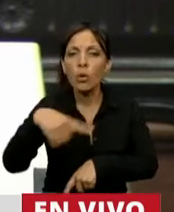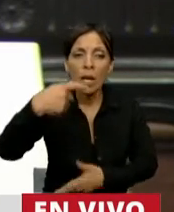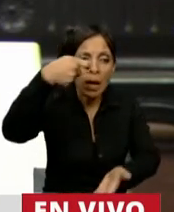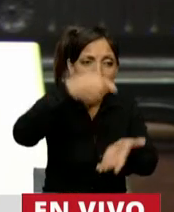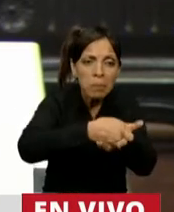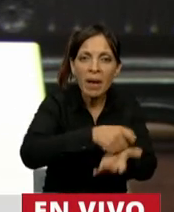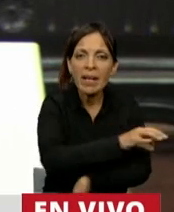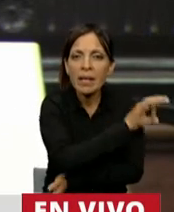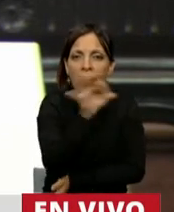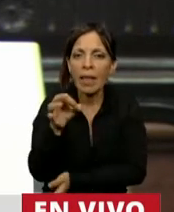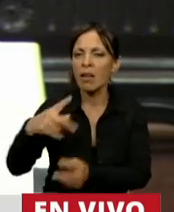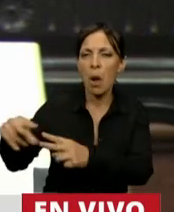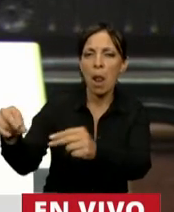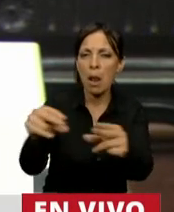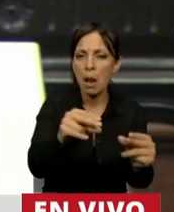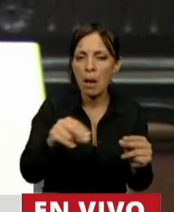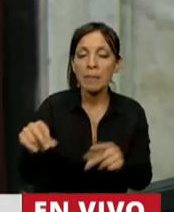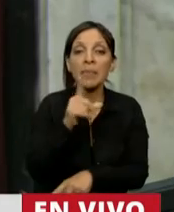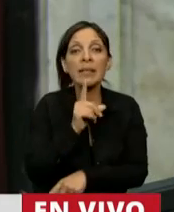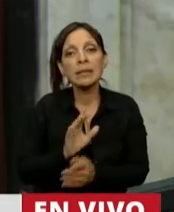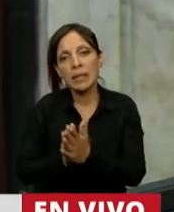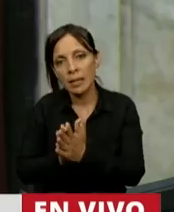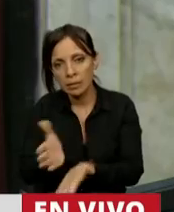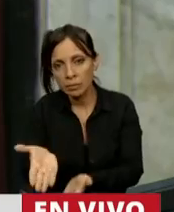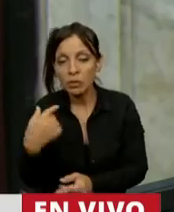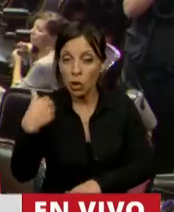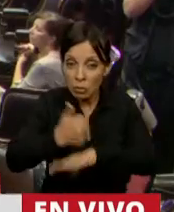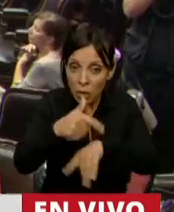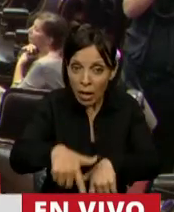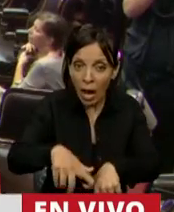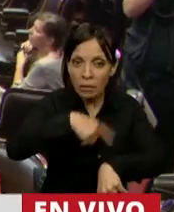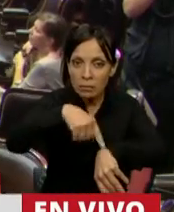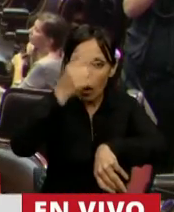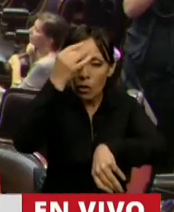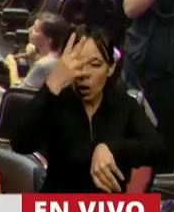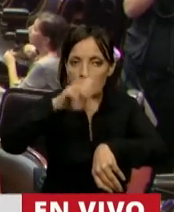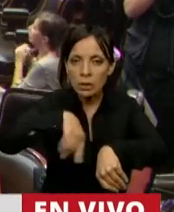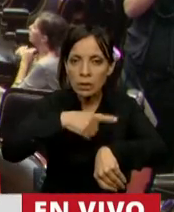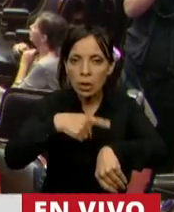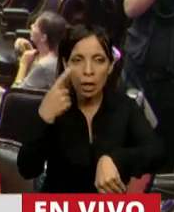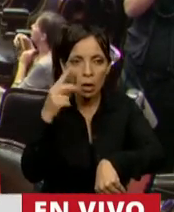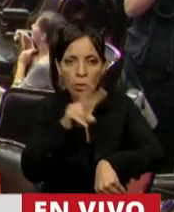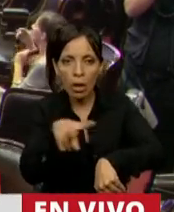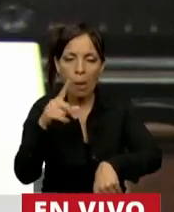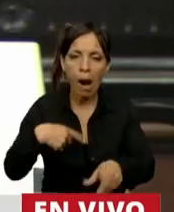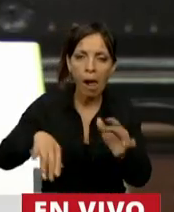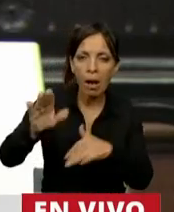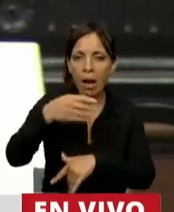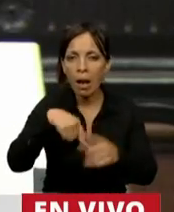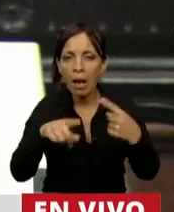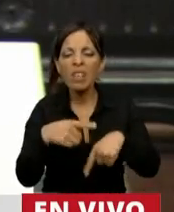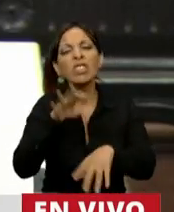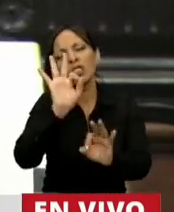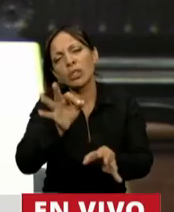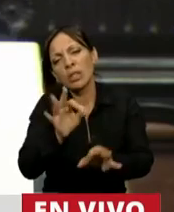populares. Silencio, por favor. Y tengo que venir acá a escuchar 12 horas como bicicletean, y bicicletean, sé que les